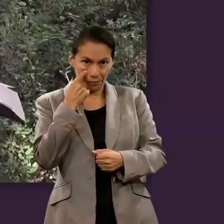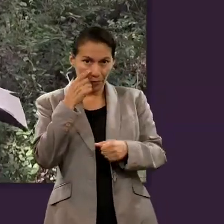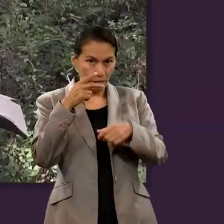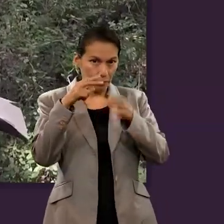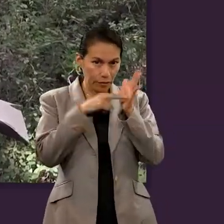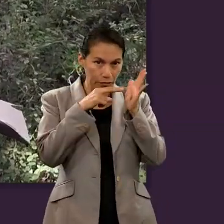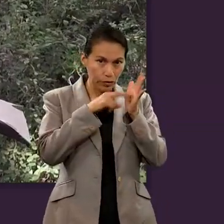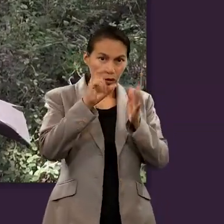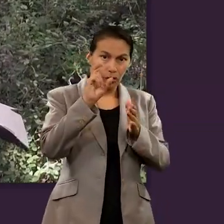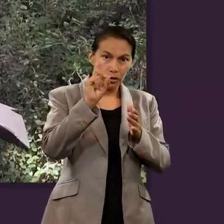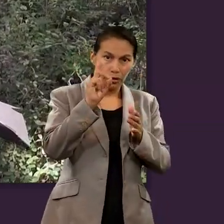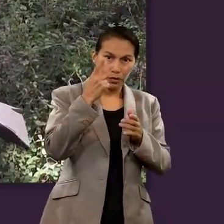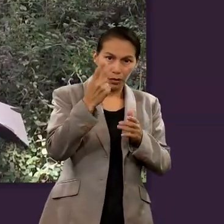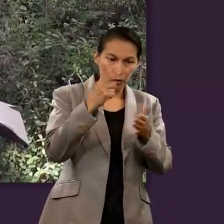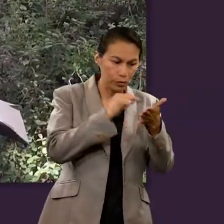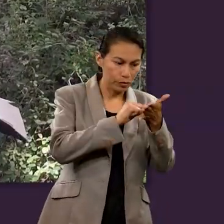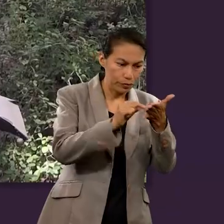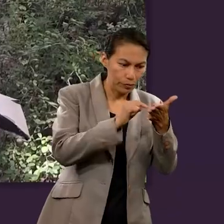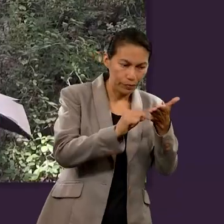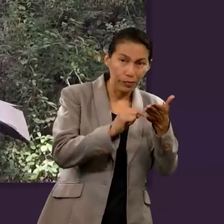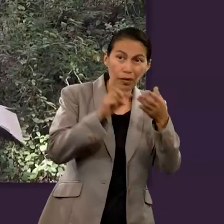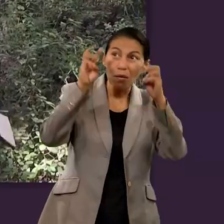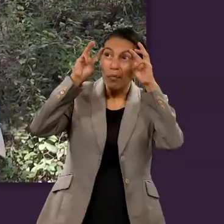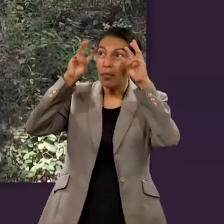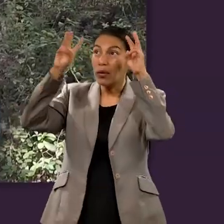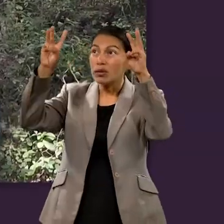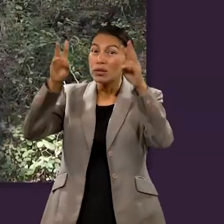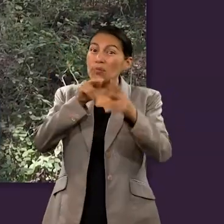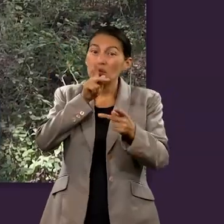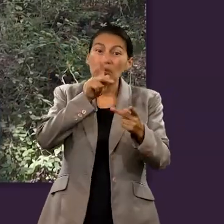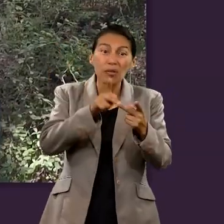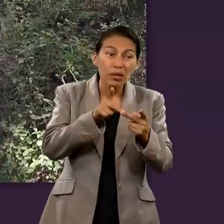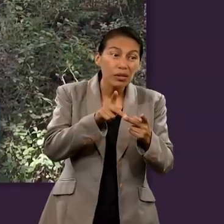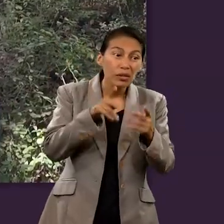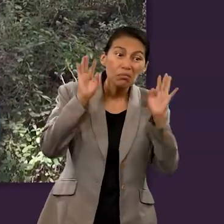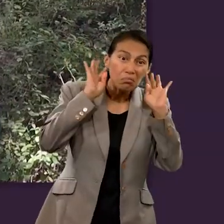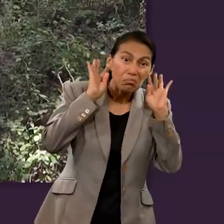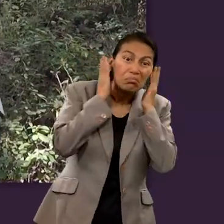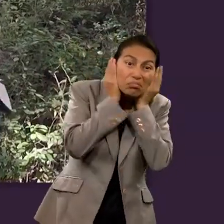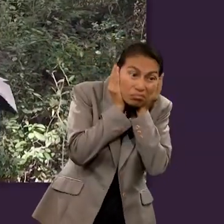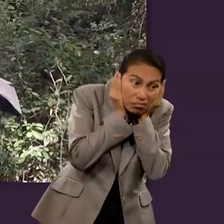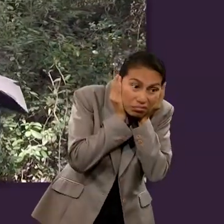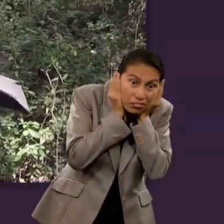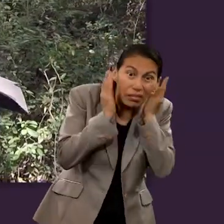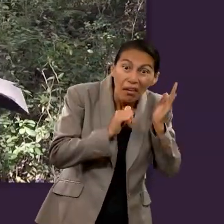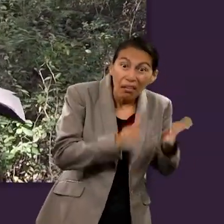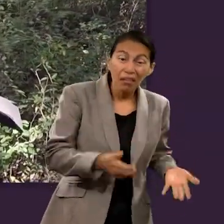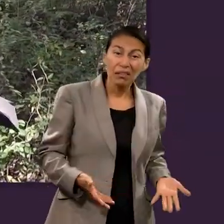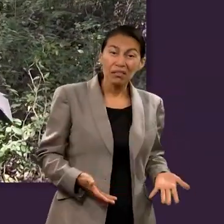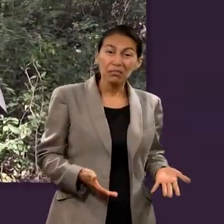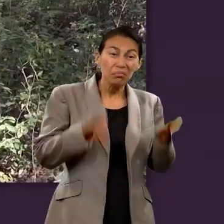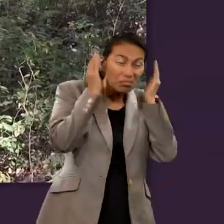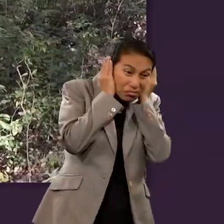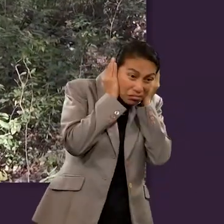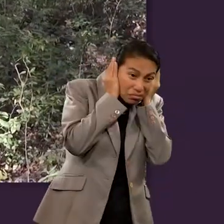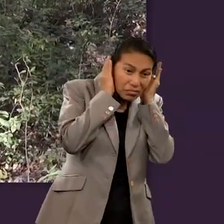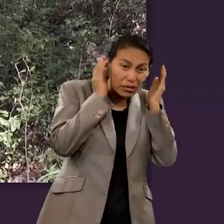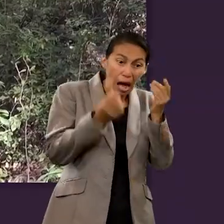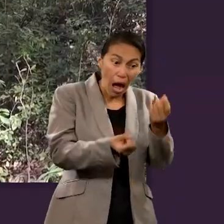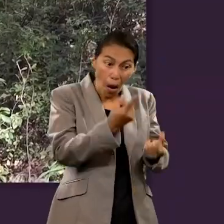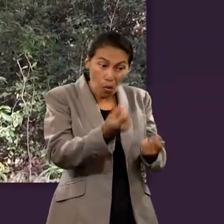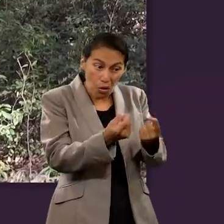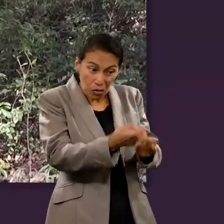a subrayarlo versículo 31 si no oyen a Moisés y a los profetas tampoco se persuadirán